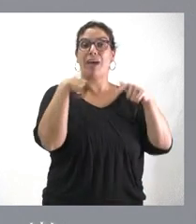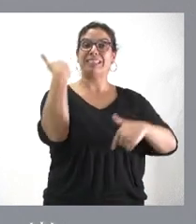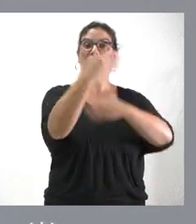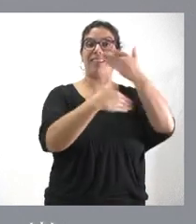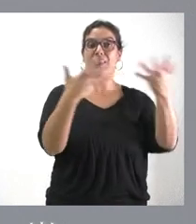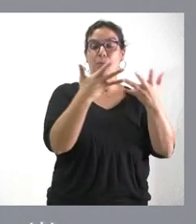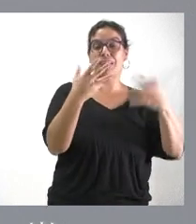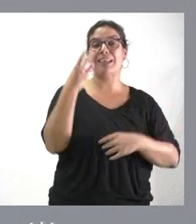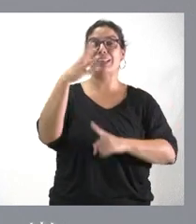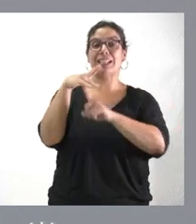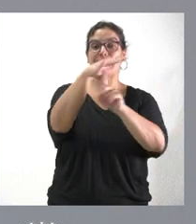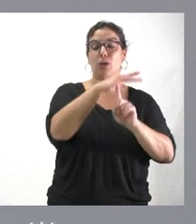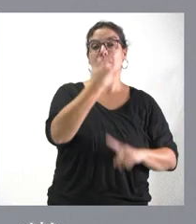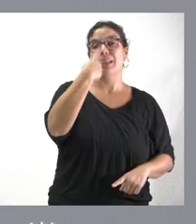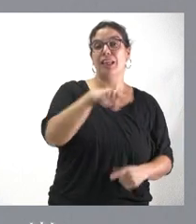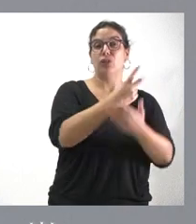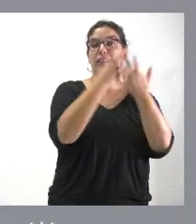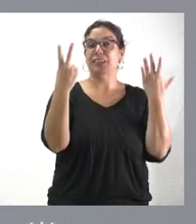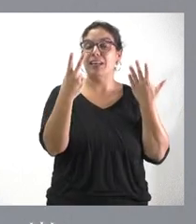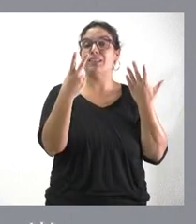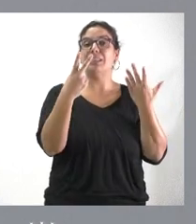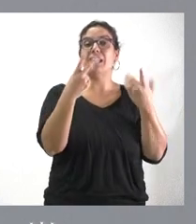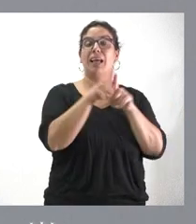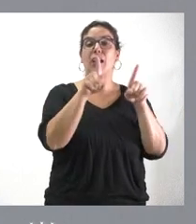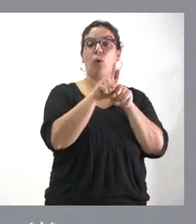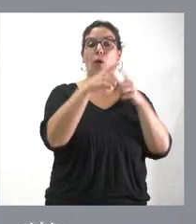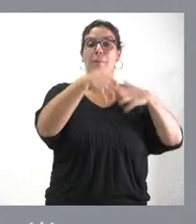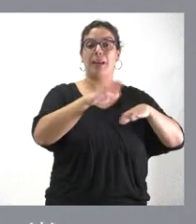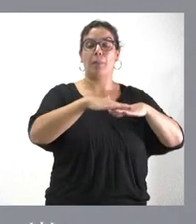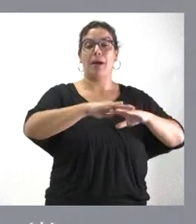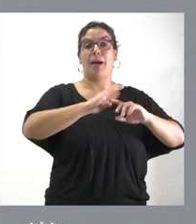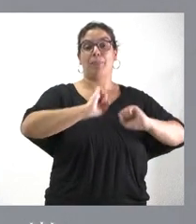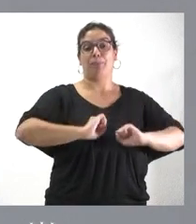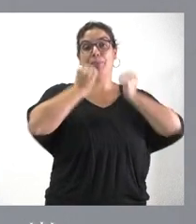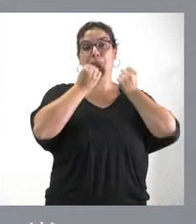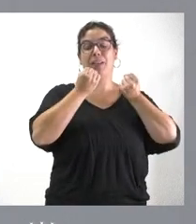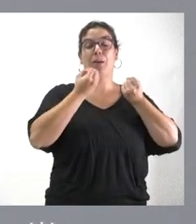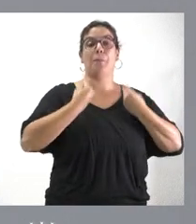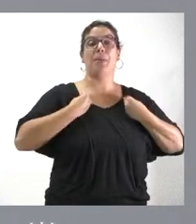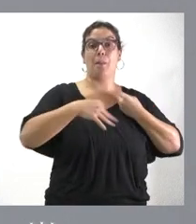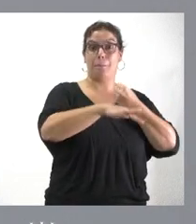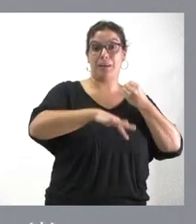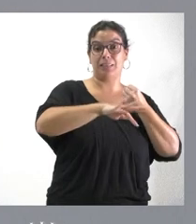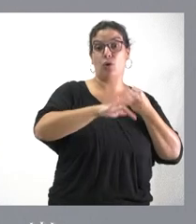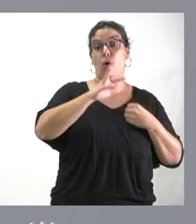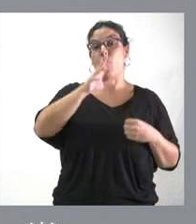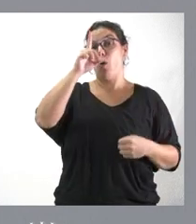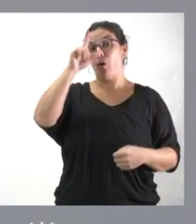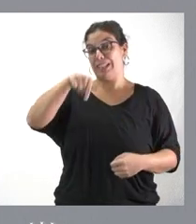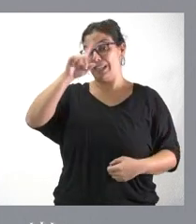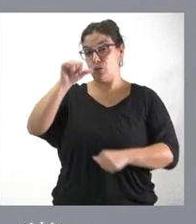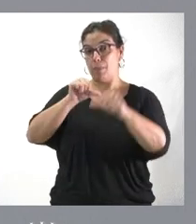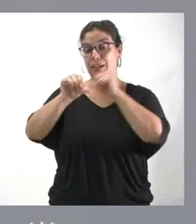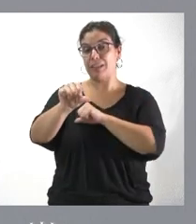tres helicópteros, 117 soportes vitales básicos y, a partir del año 2023, se cuenta con 47